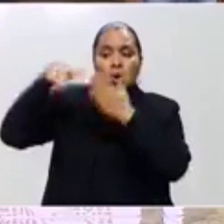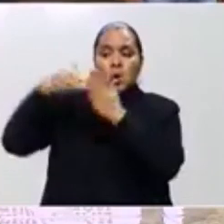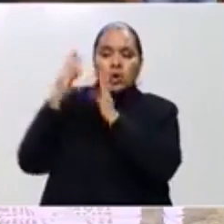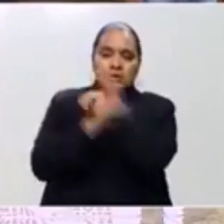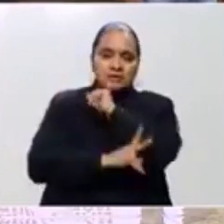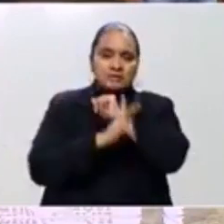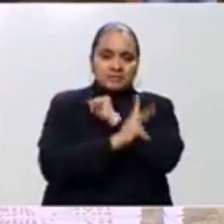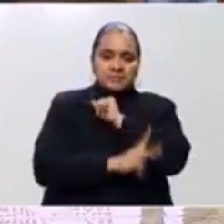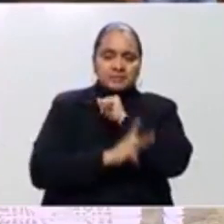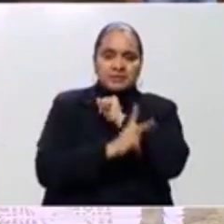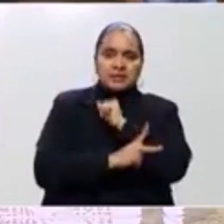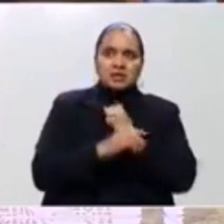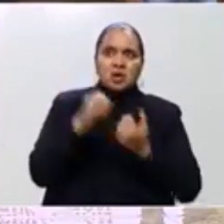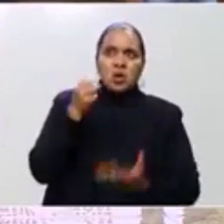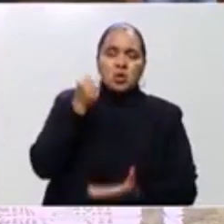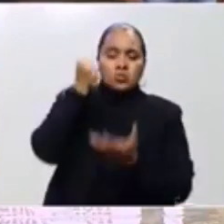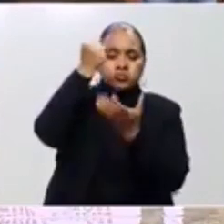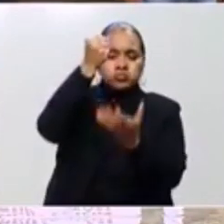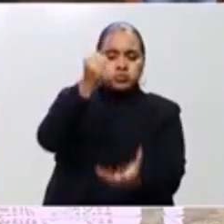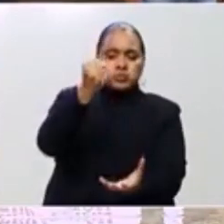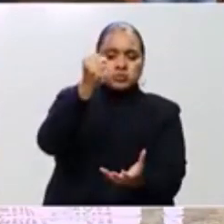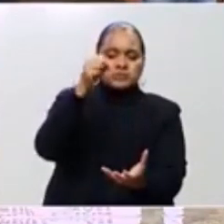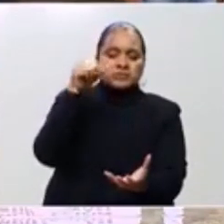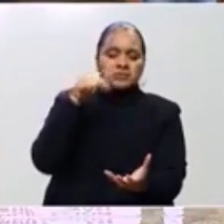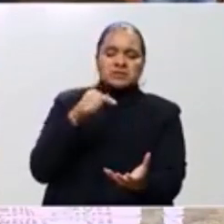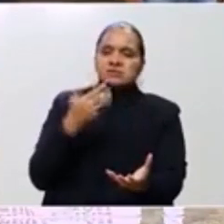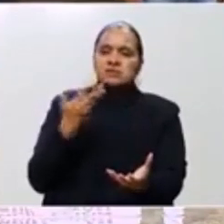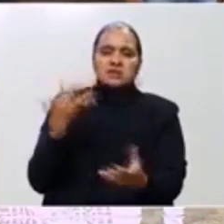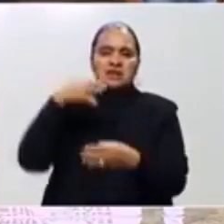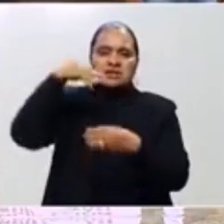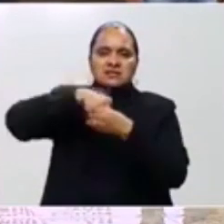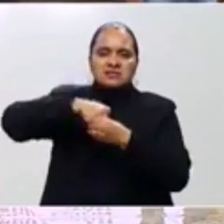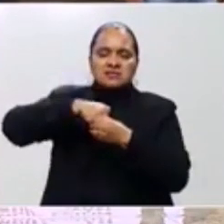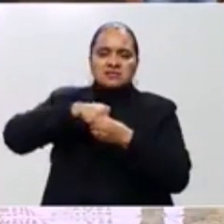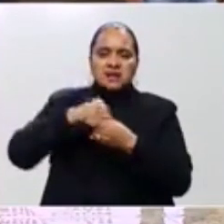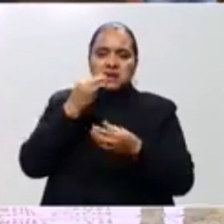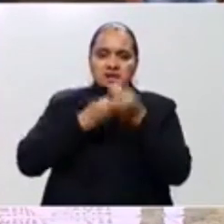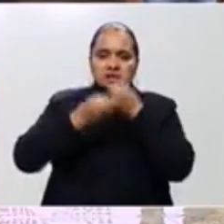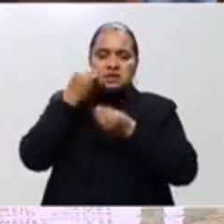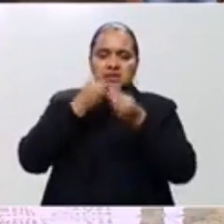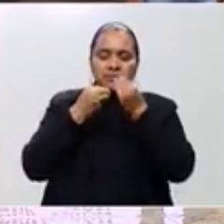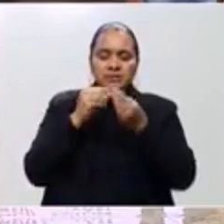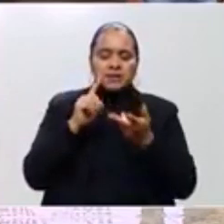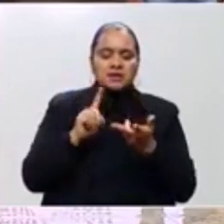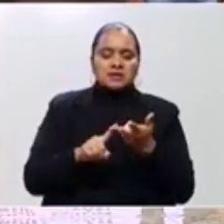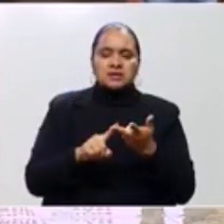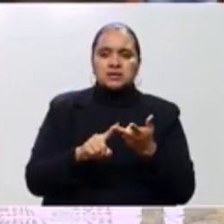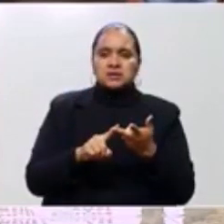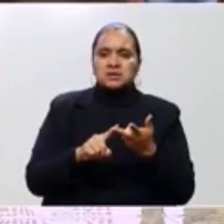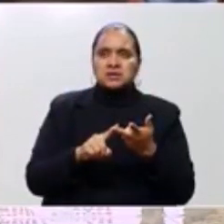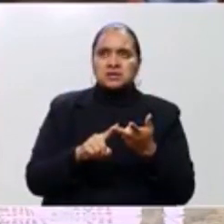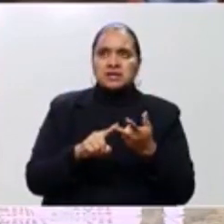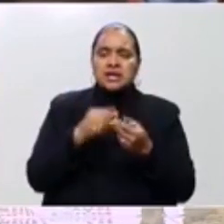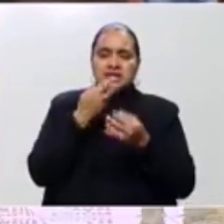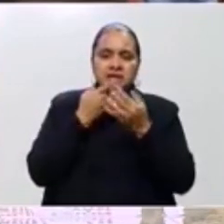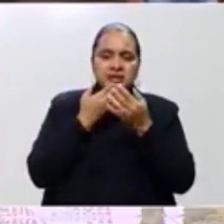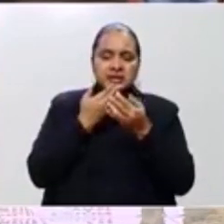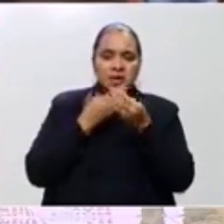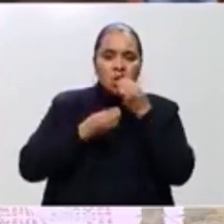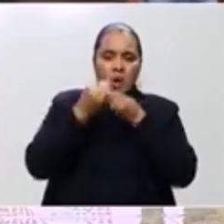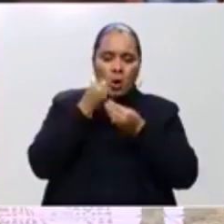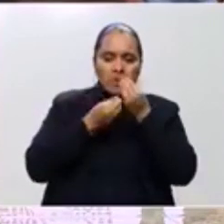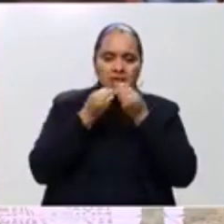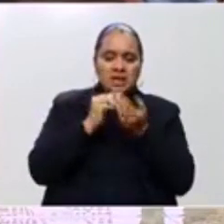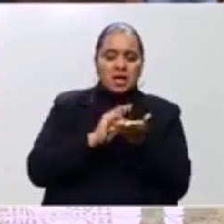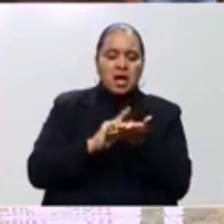Los paquetes de alimentos consisten en alimentos no perecederos, pero también algo muy